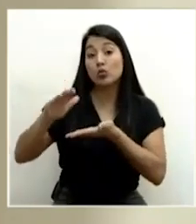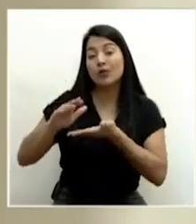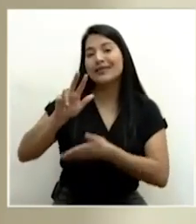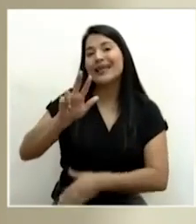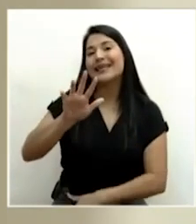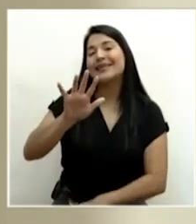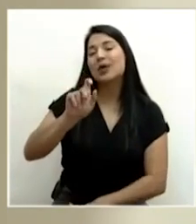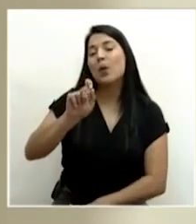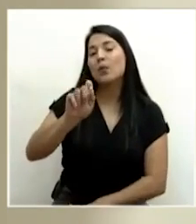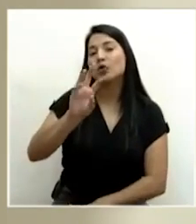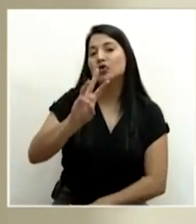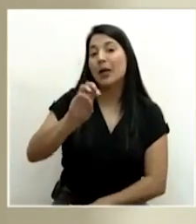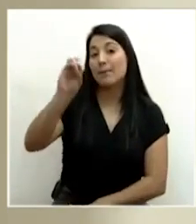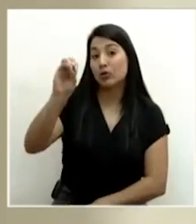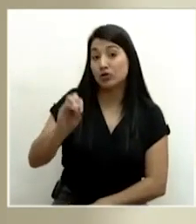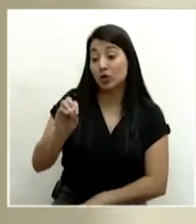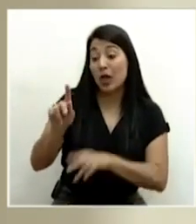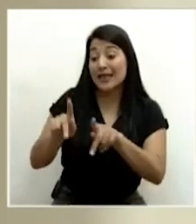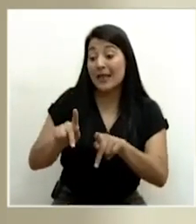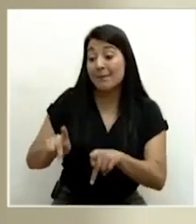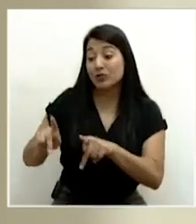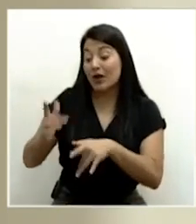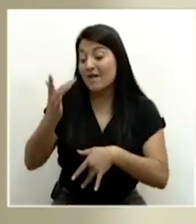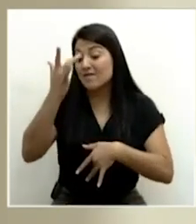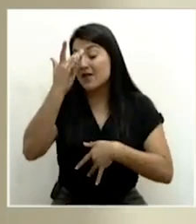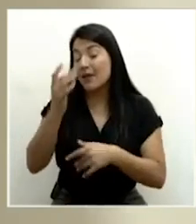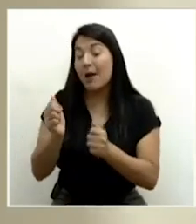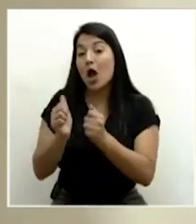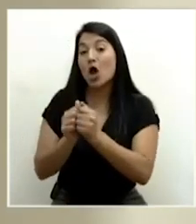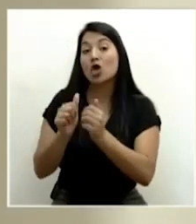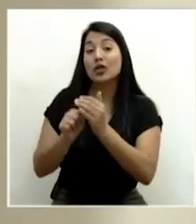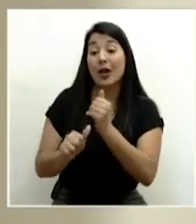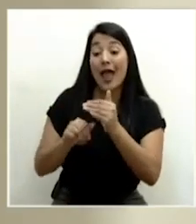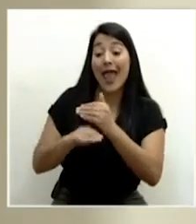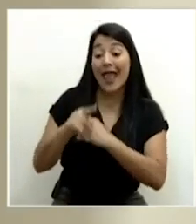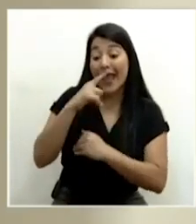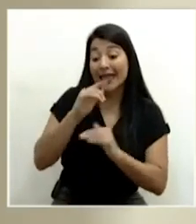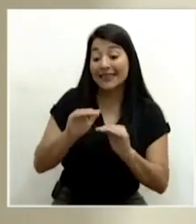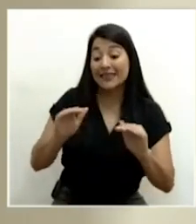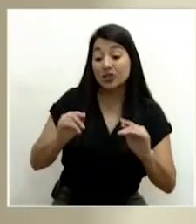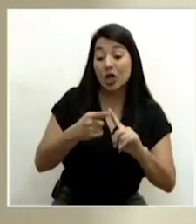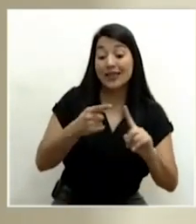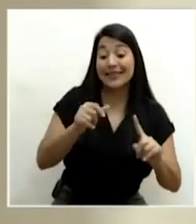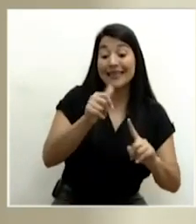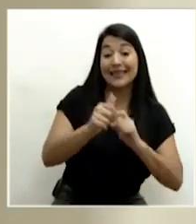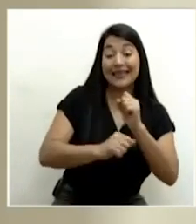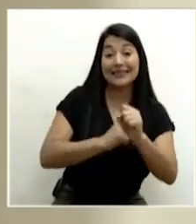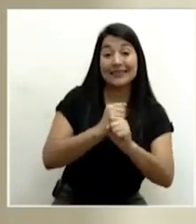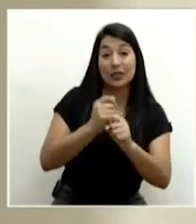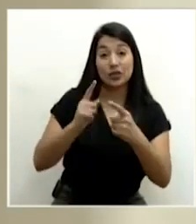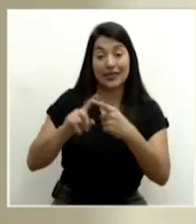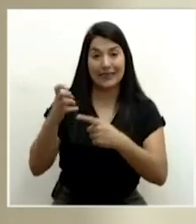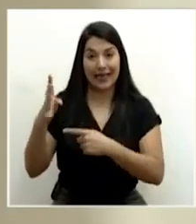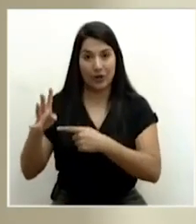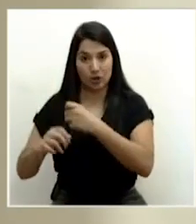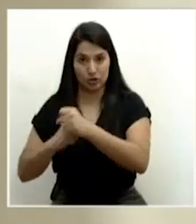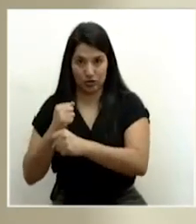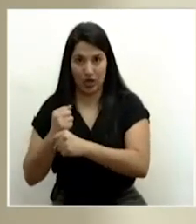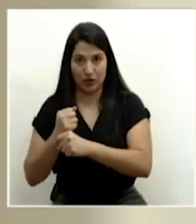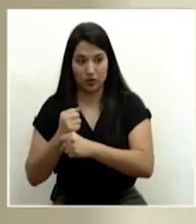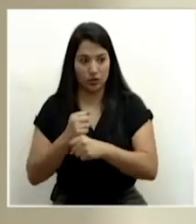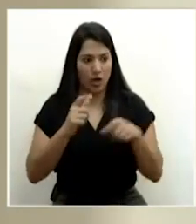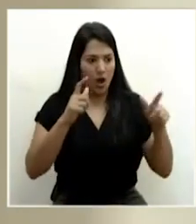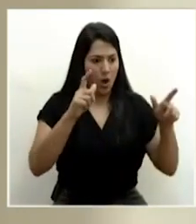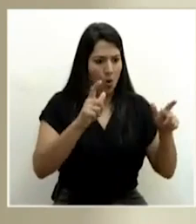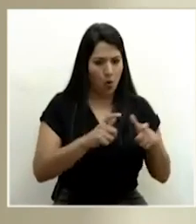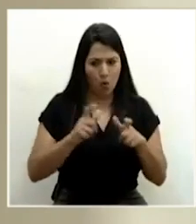% de los casos de diarrea en niños de 10 a 14 años. Así que estas son buenas